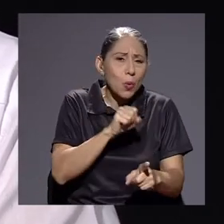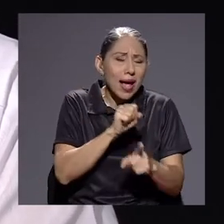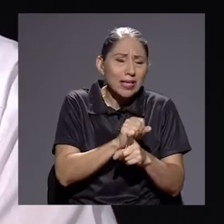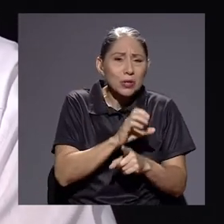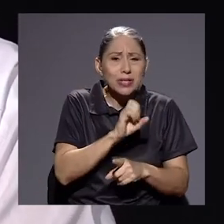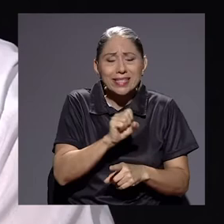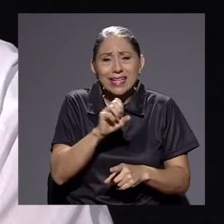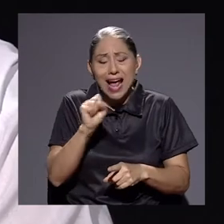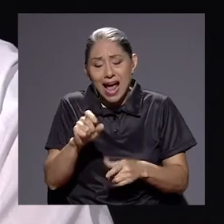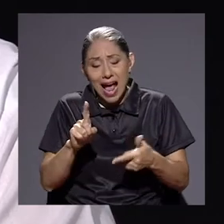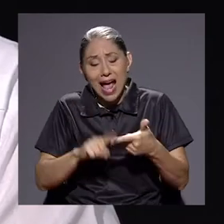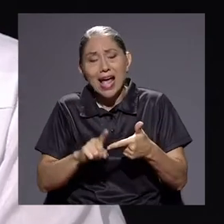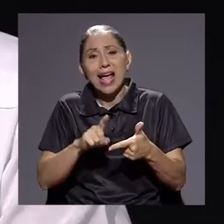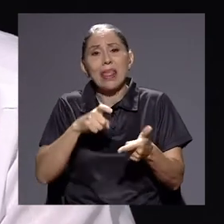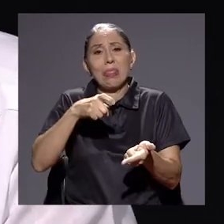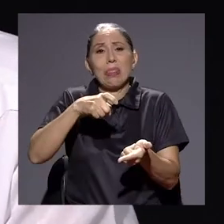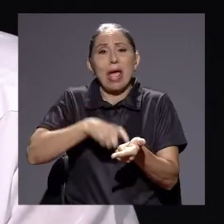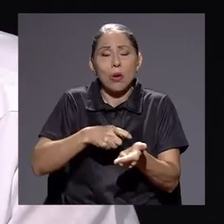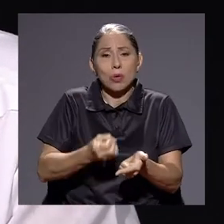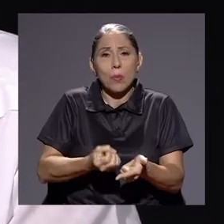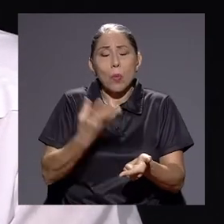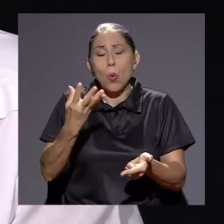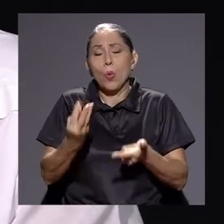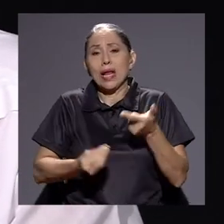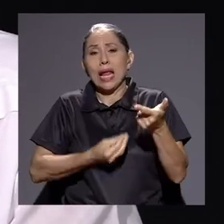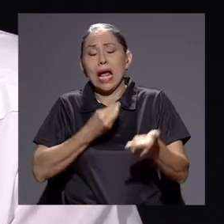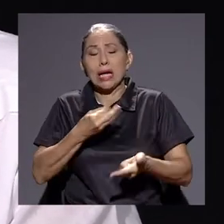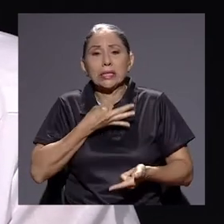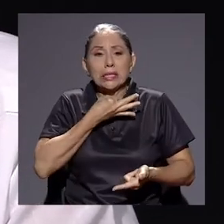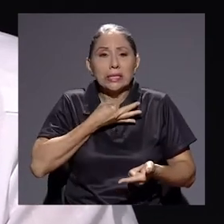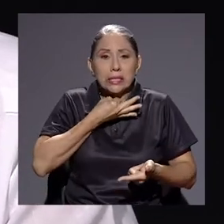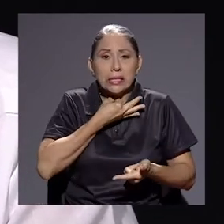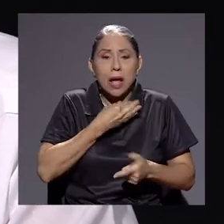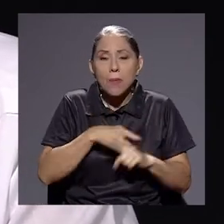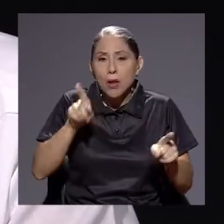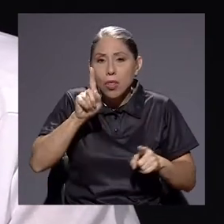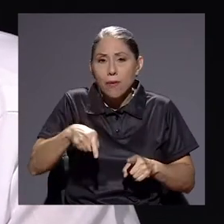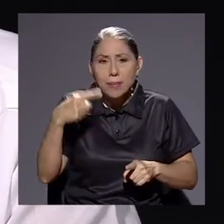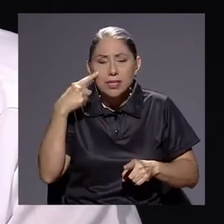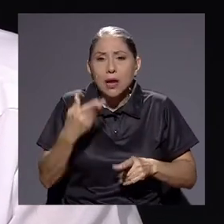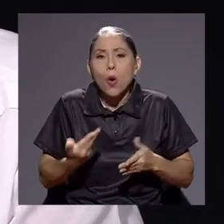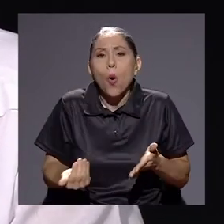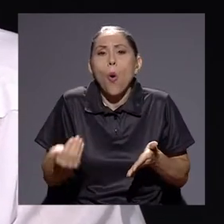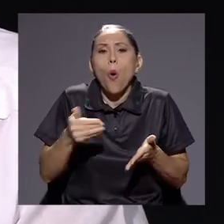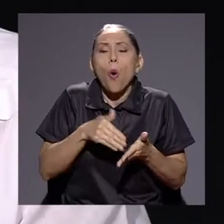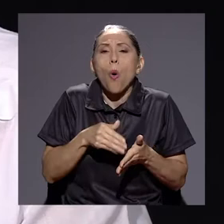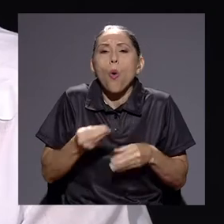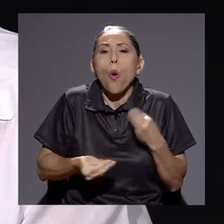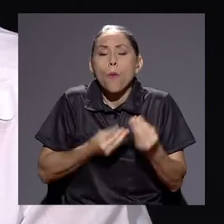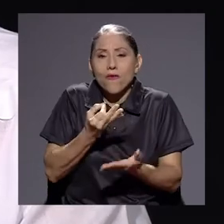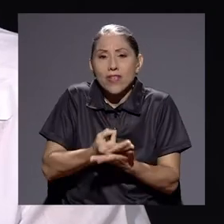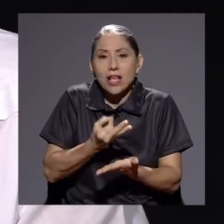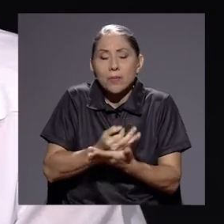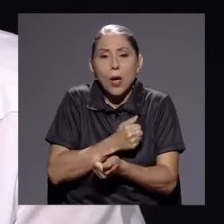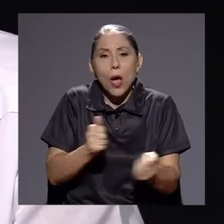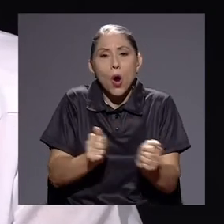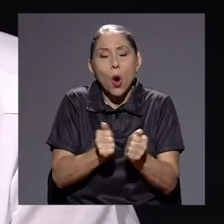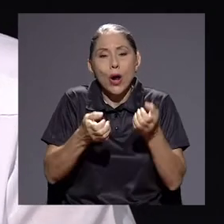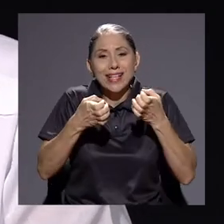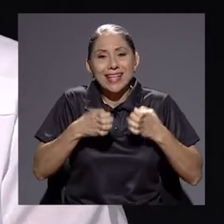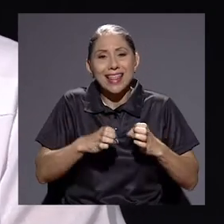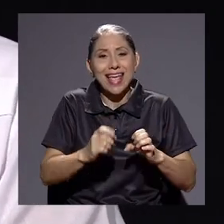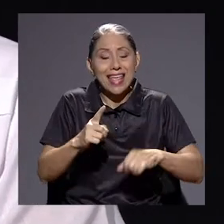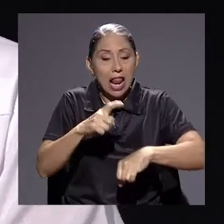interna nos está agobiando, pero que hay que pensar cómo refinanciamos, pero en una estrategia de largo plazo. Y